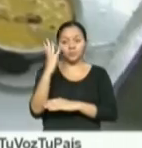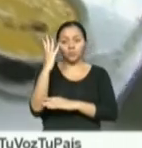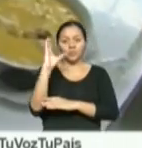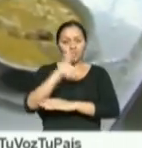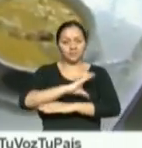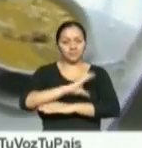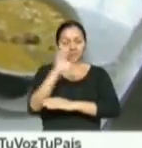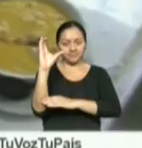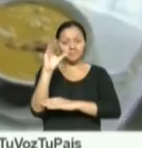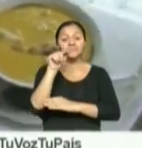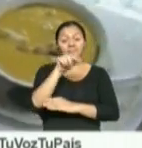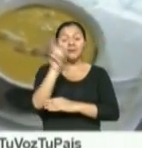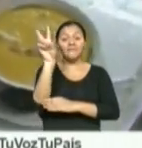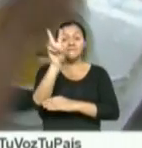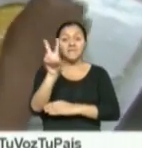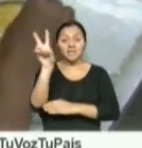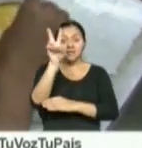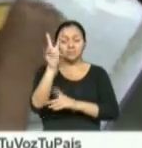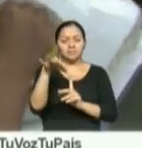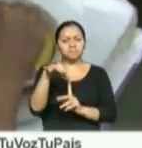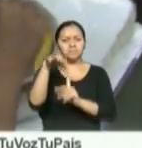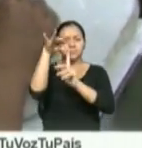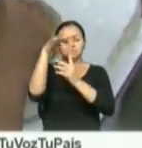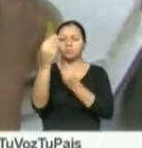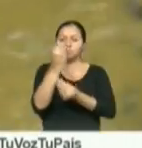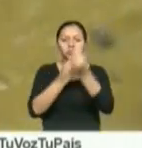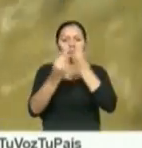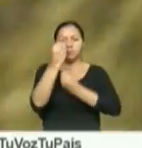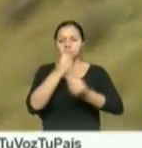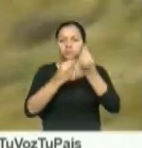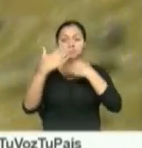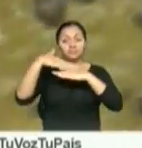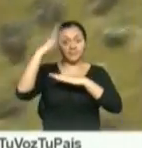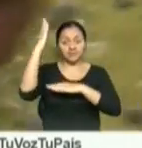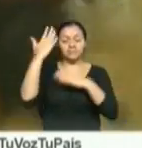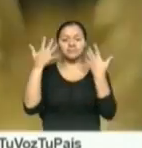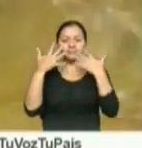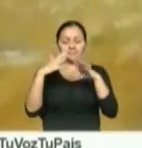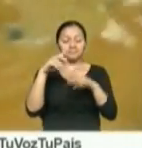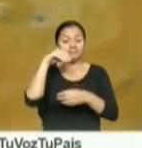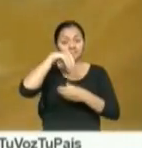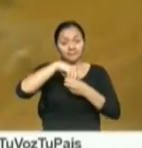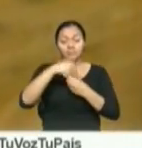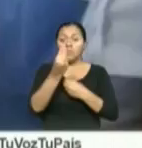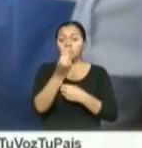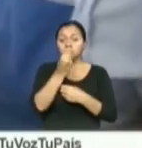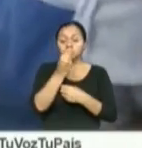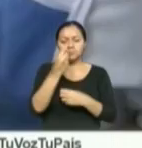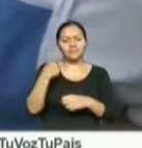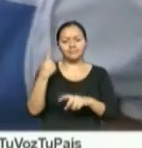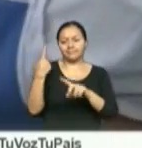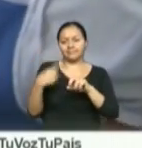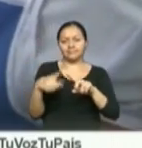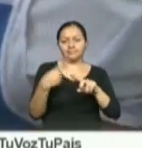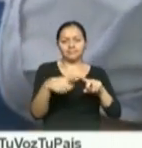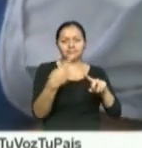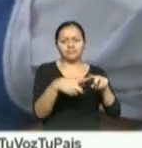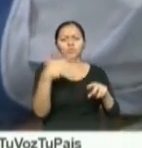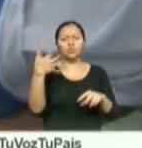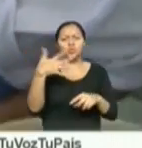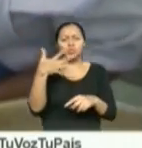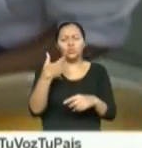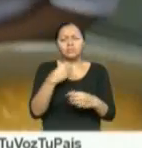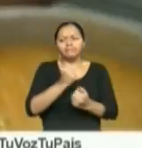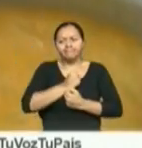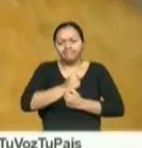El Viernes Santo es el día de su mayor consumo. Detrás de este tradicional platillo existe una serie de creencias y leyendas